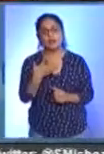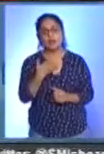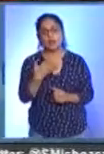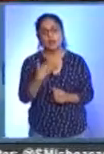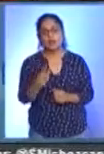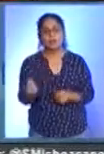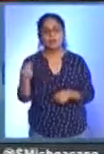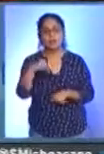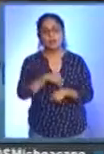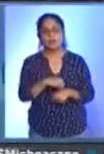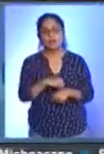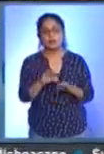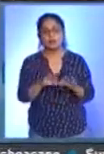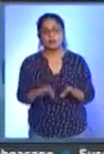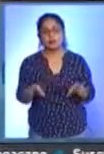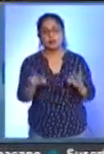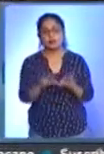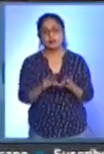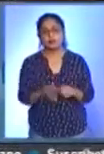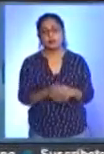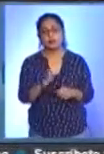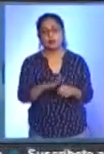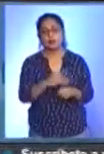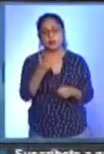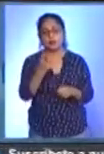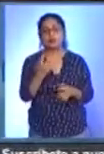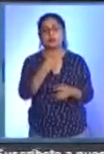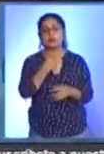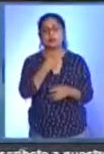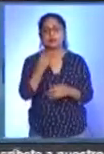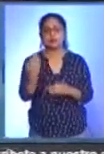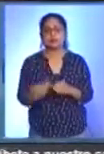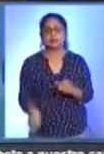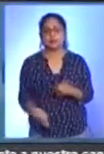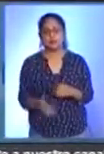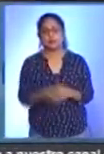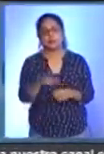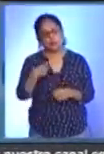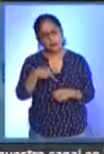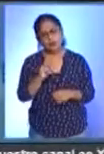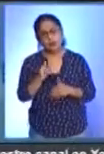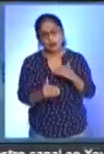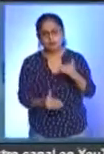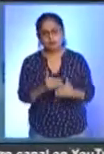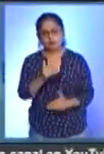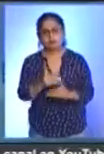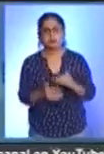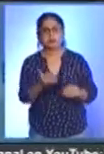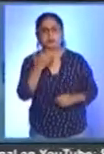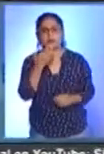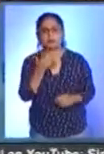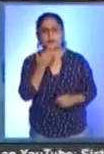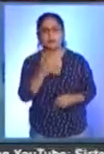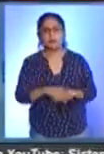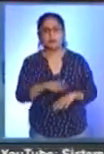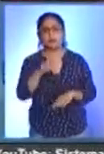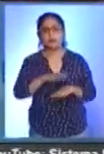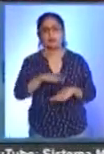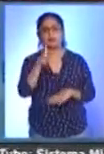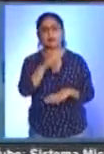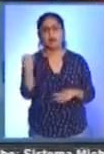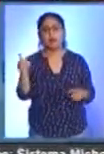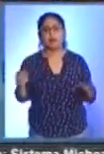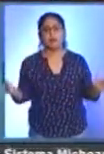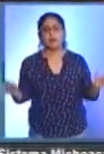fluctuante importante, por eso la variación. Pero se avanzó en gran cantidad, es decir, más de 100 mil dosis